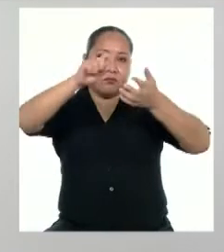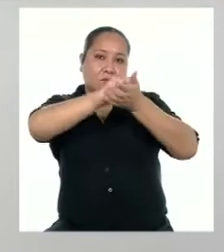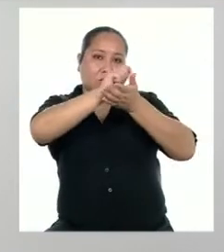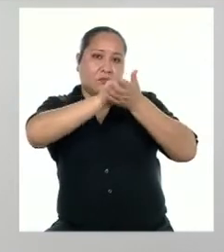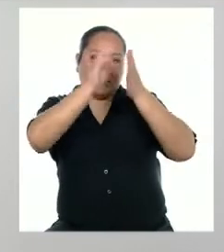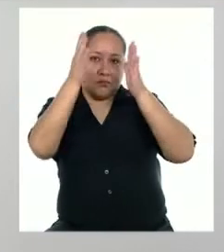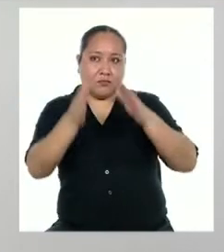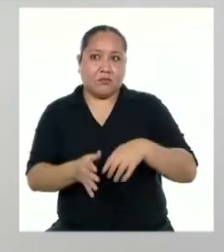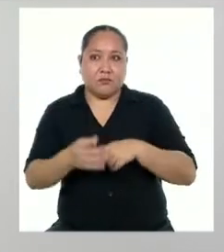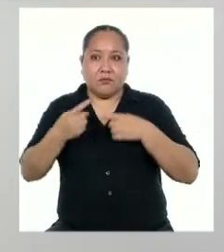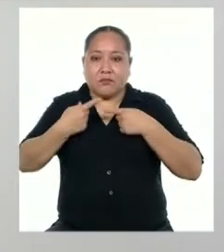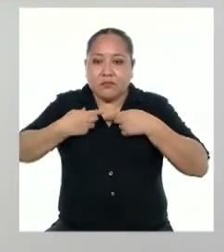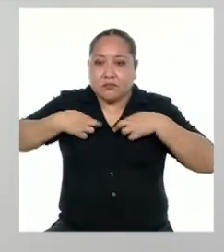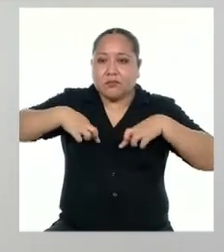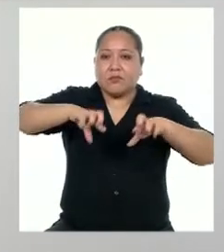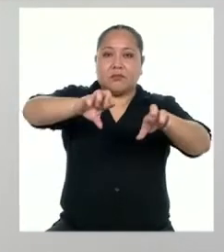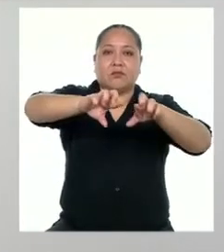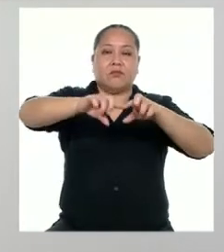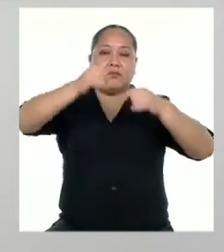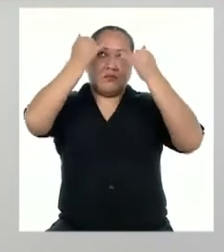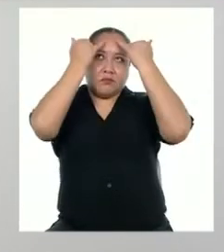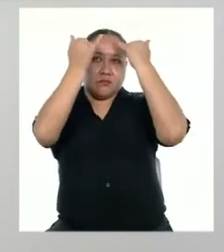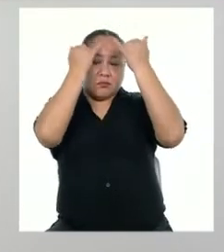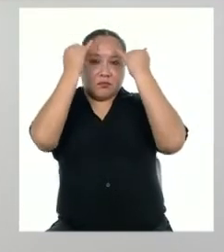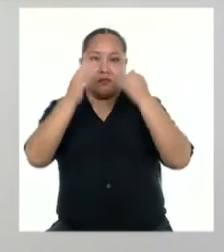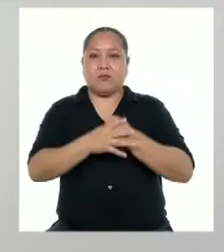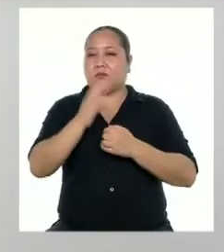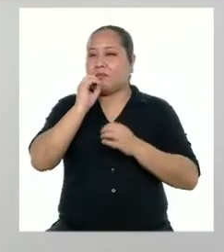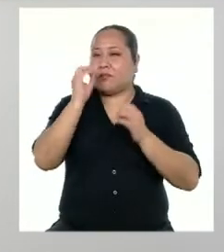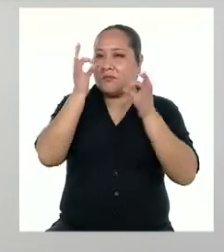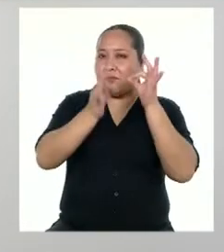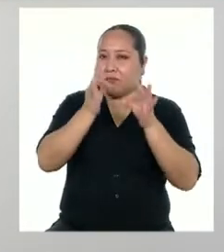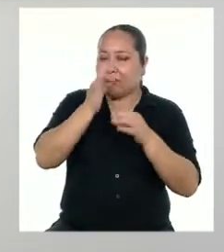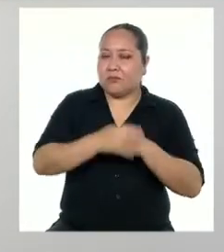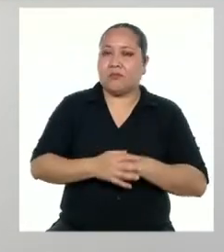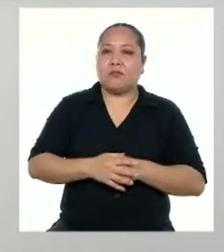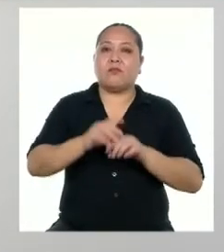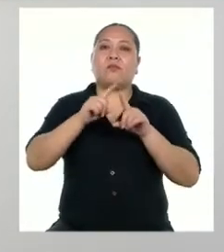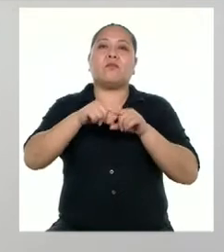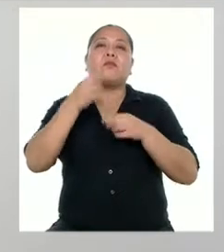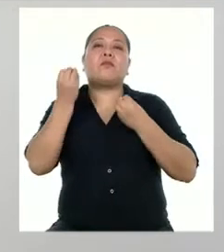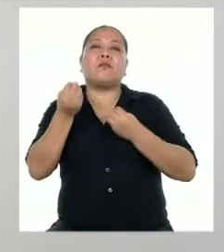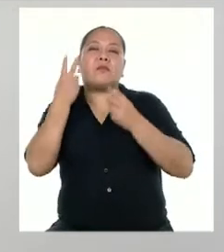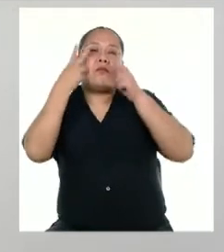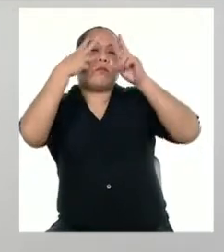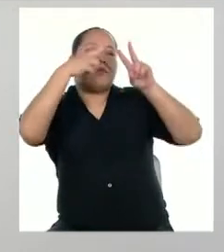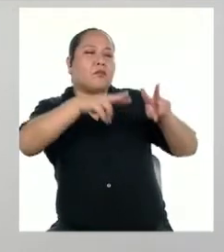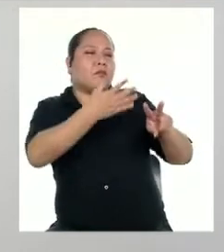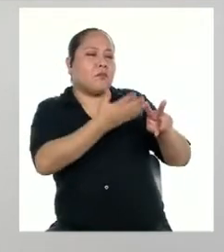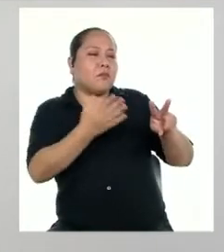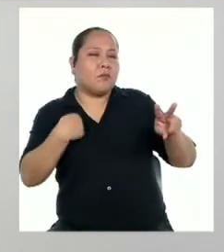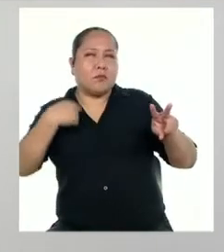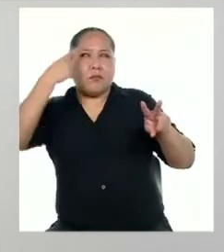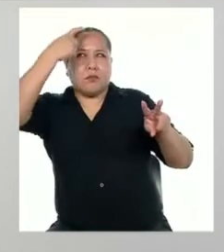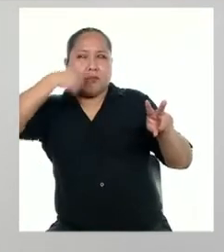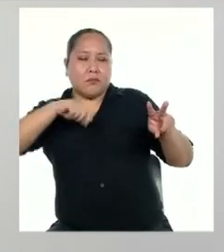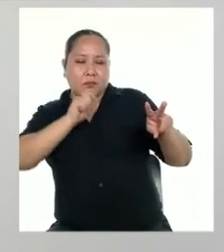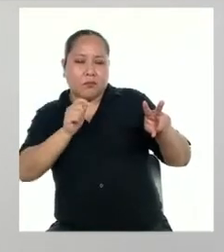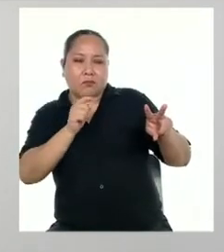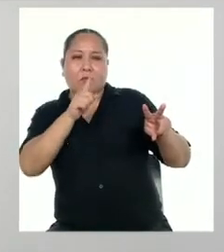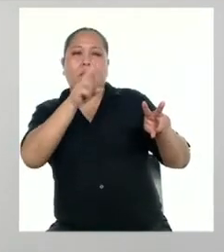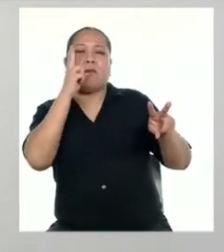dejar fluir sus impresiones y juicios acerca de los acontecimientos de los que va a escribir.